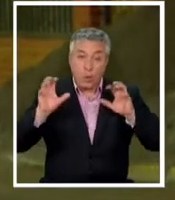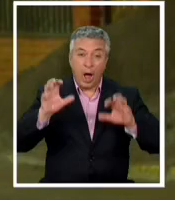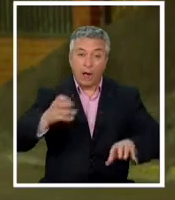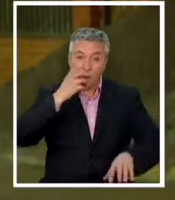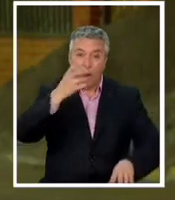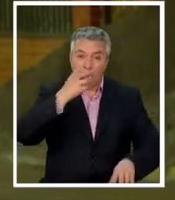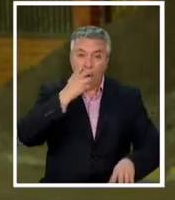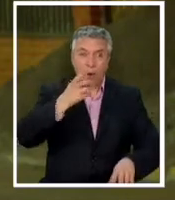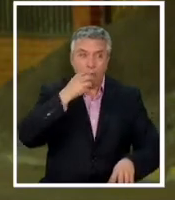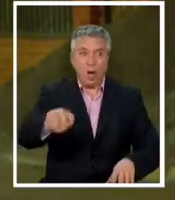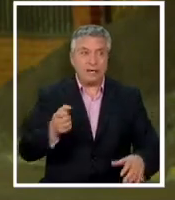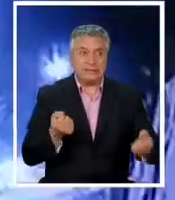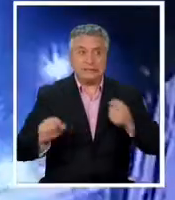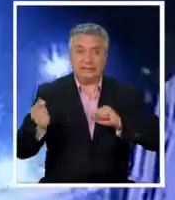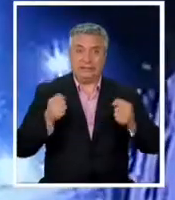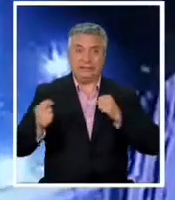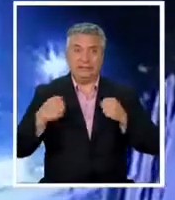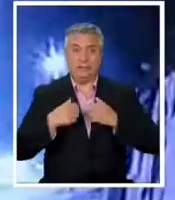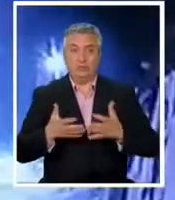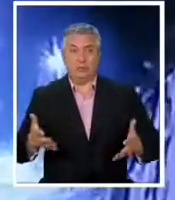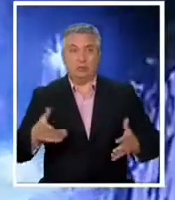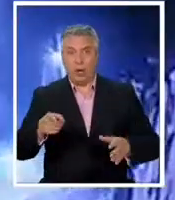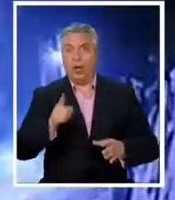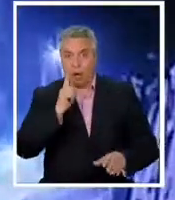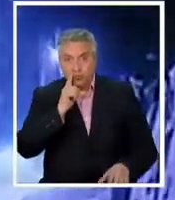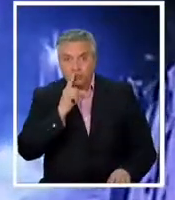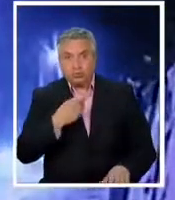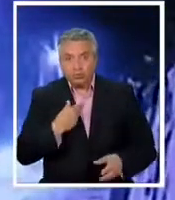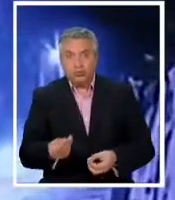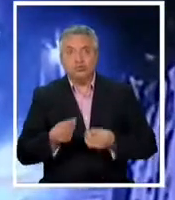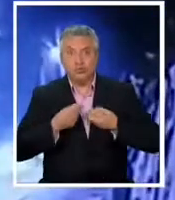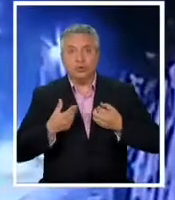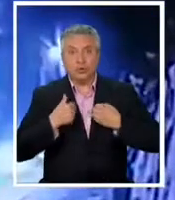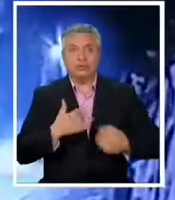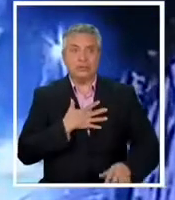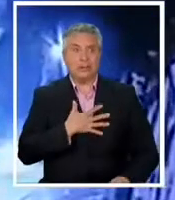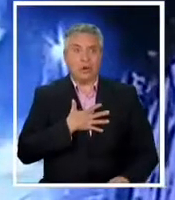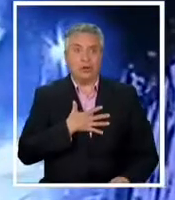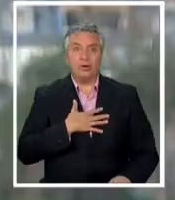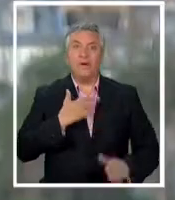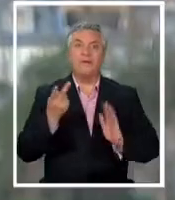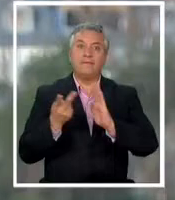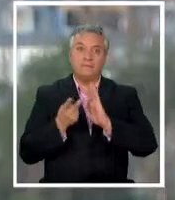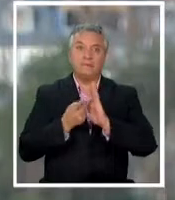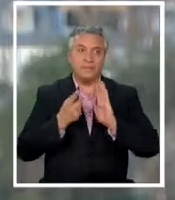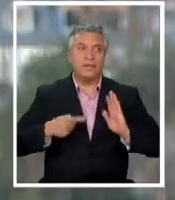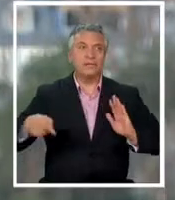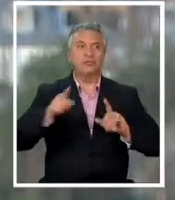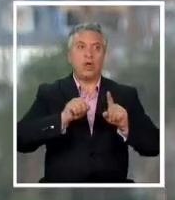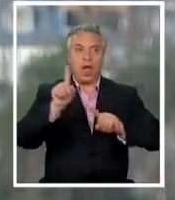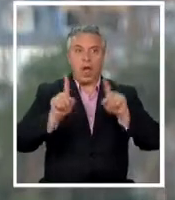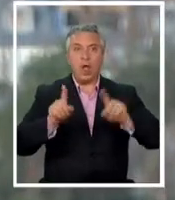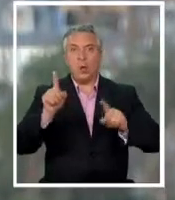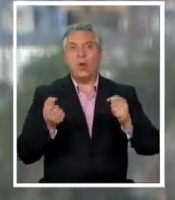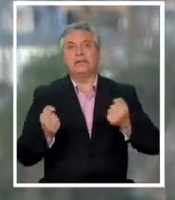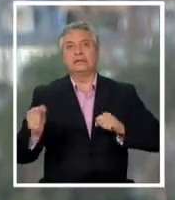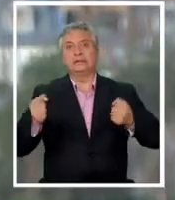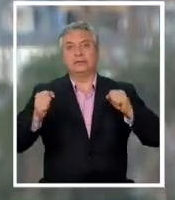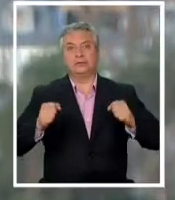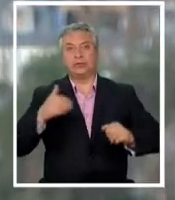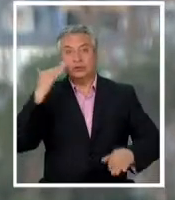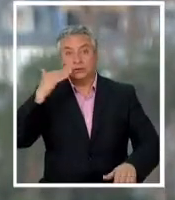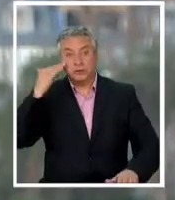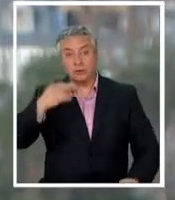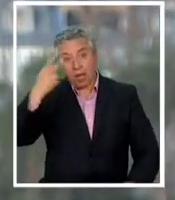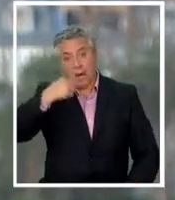y obviamente con un nervio tremendo genera temor los vecinos están muy asustados hemos tenido algunas crisis de pánico algunos vecinos los niños